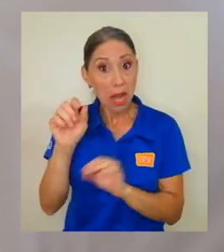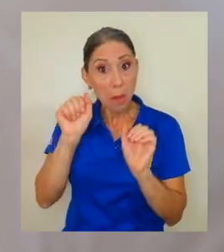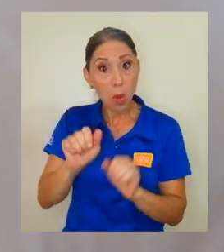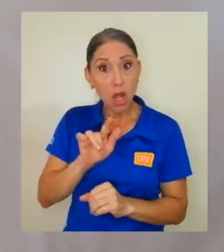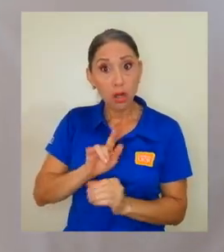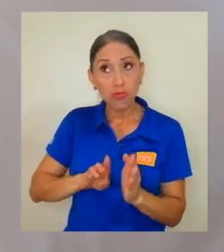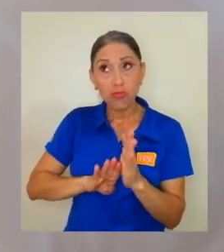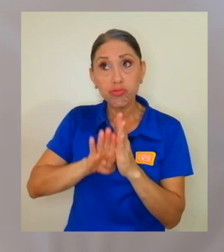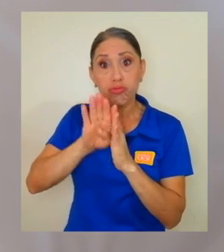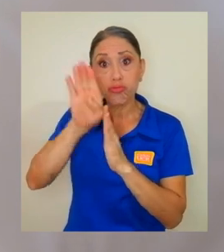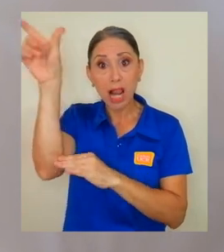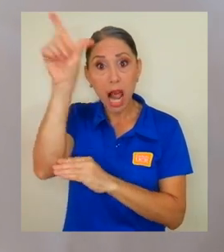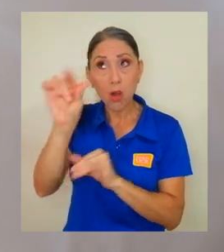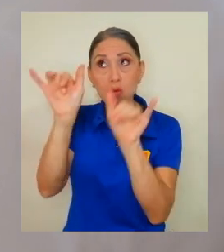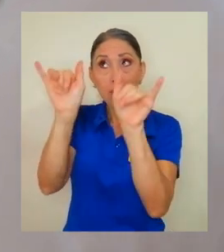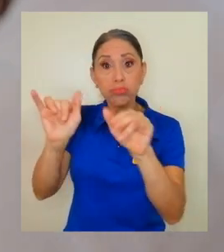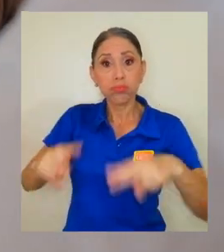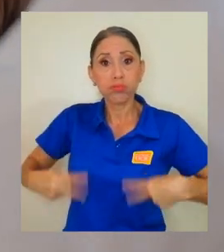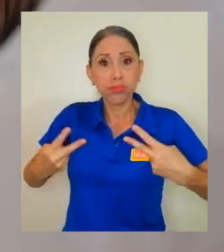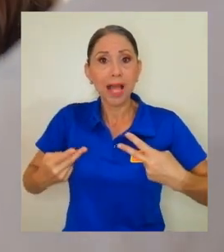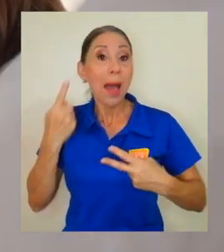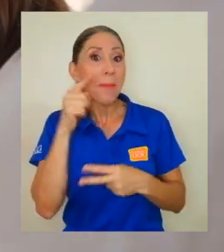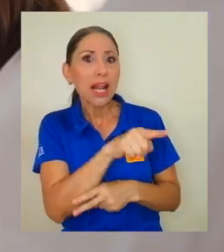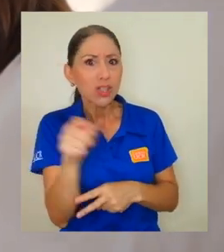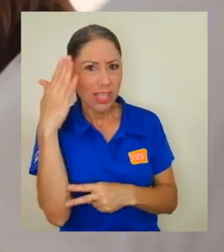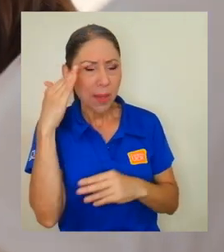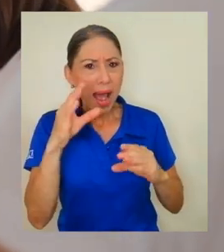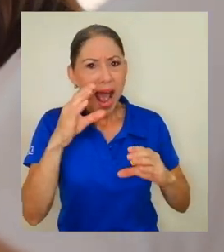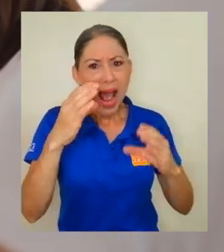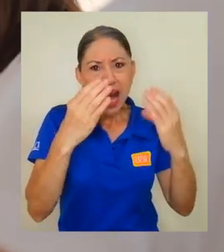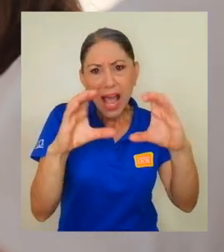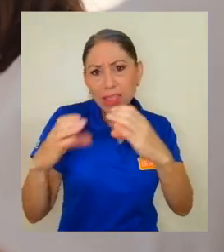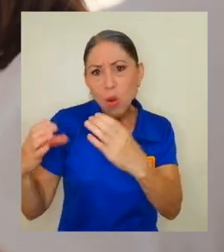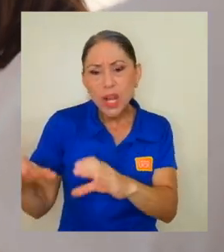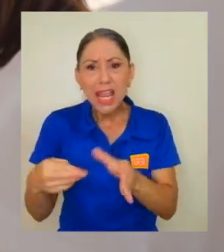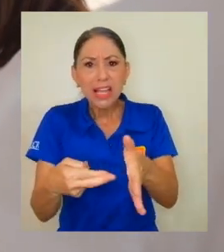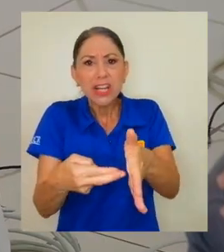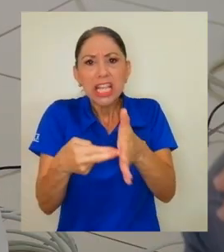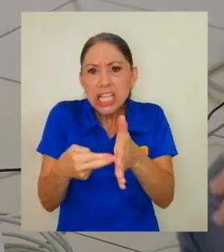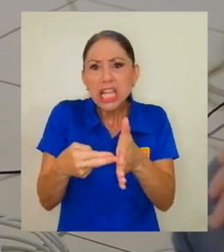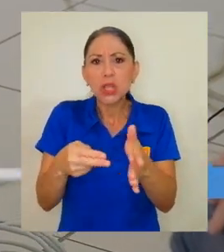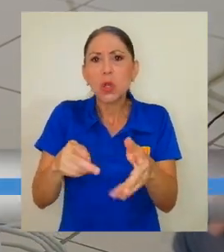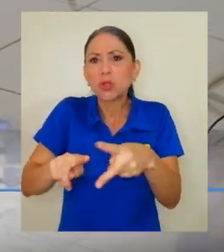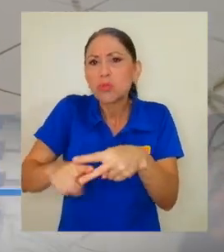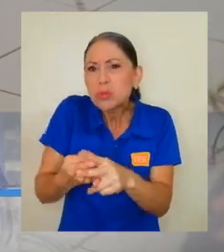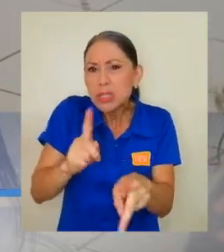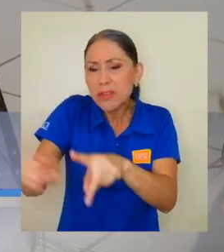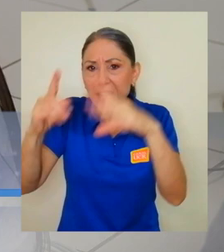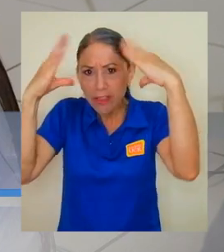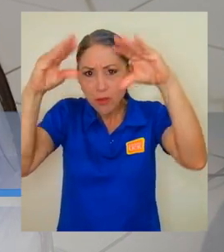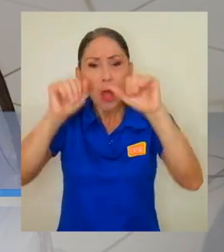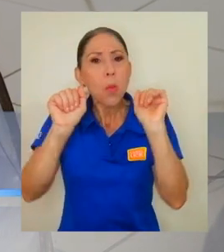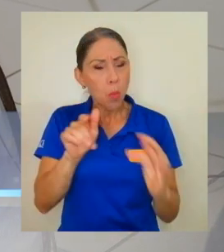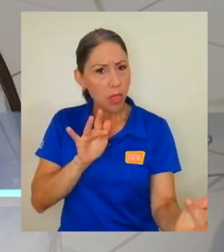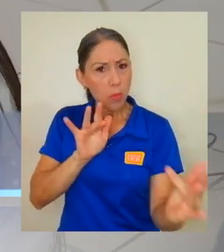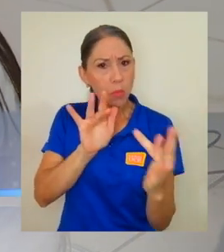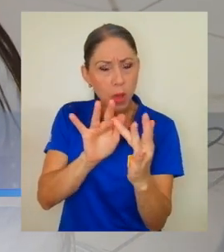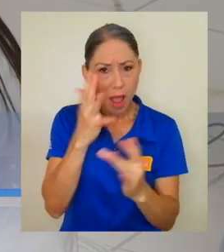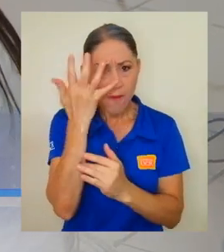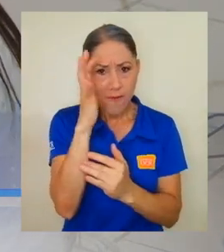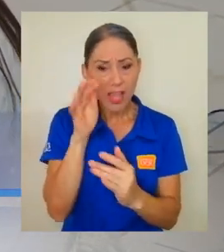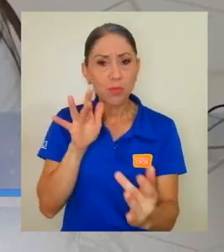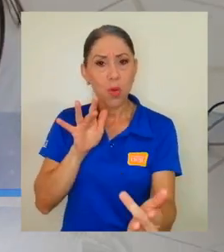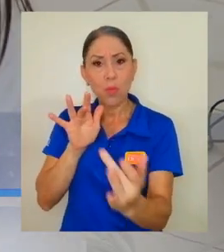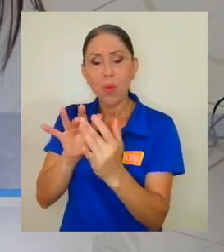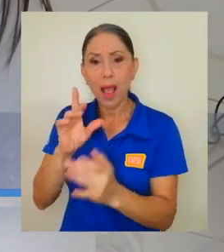Para consultar sobre las categorías, requisitos, inicio de inscripciones y demás detalles, puede ingresar en los perfiles de Facebook e Instagram